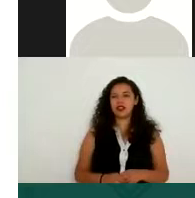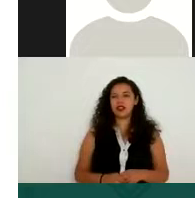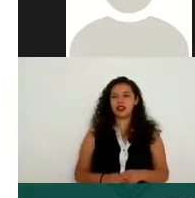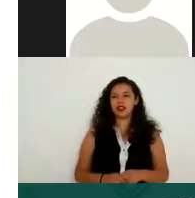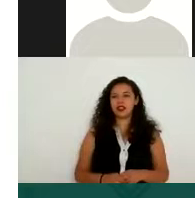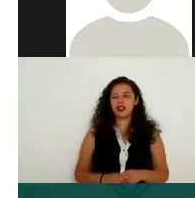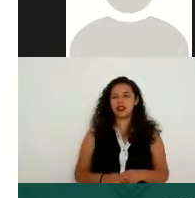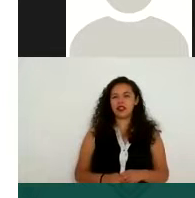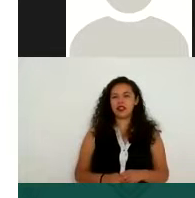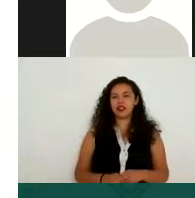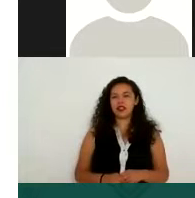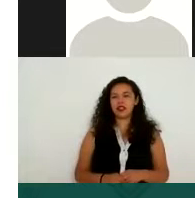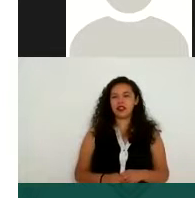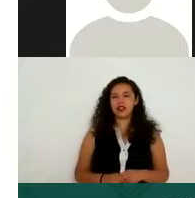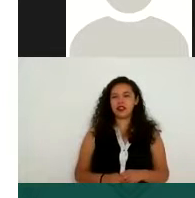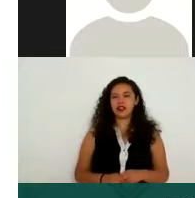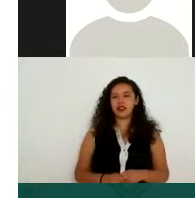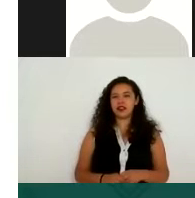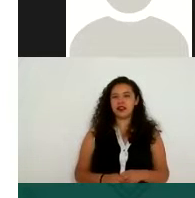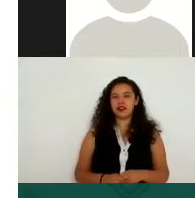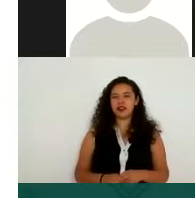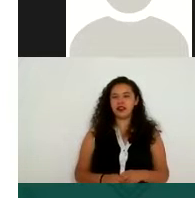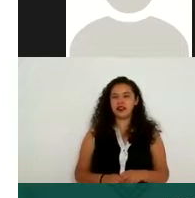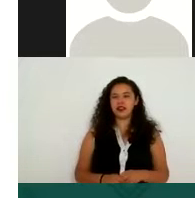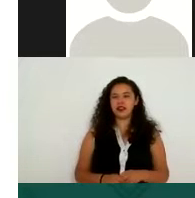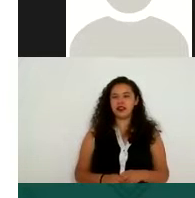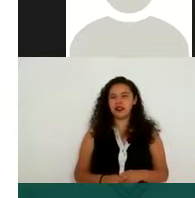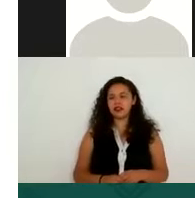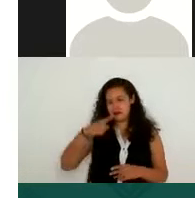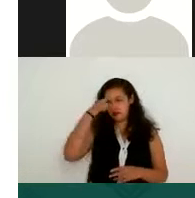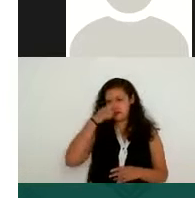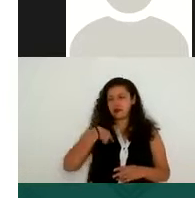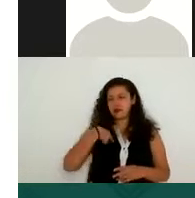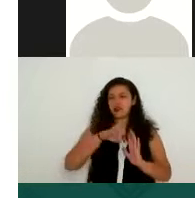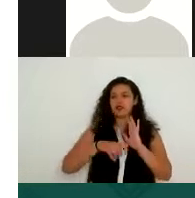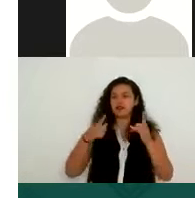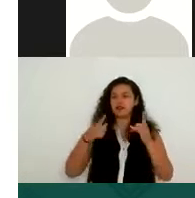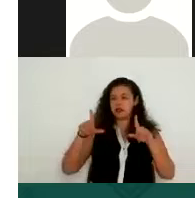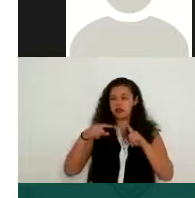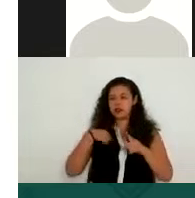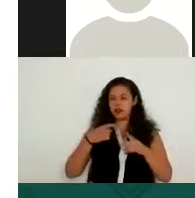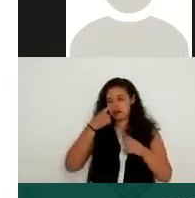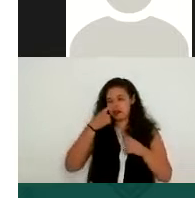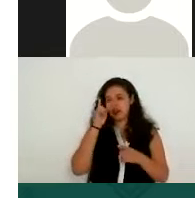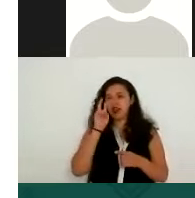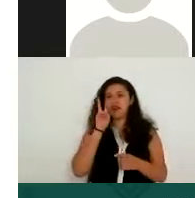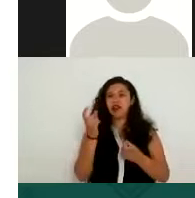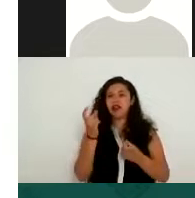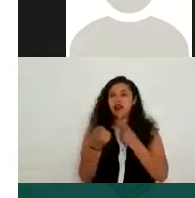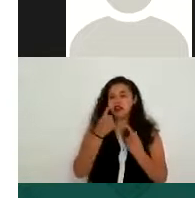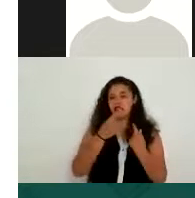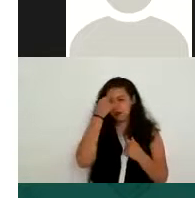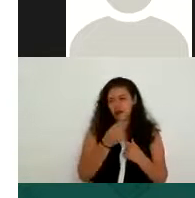que se recule a través de esta ley. Les voy a poner un ejemplo muy sencillo. Ustedes han visto que cuando van a algún tipo de condominio